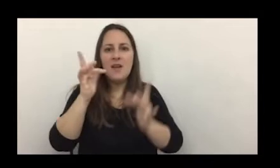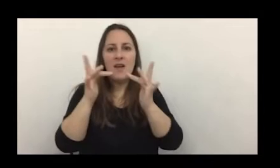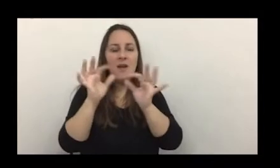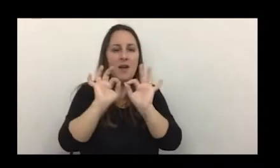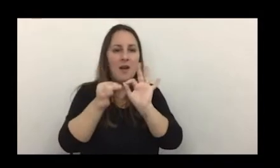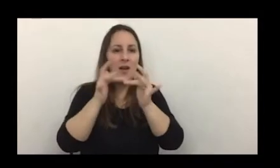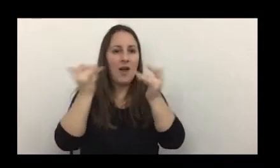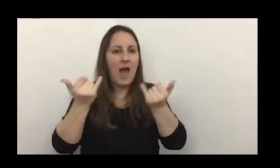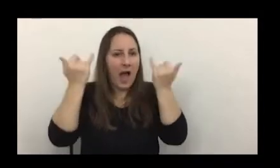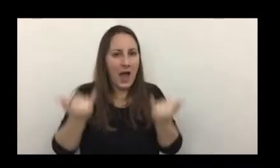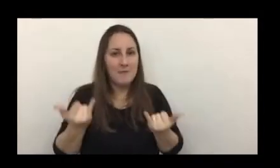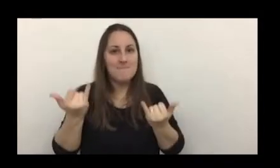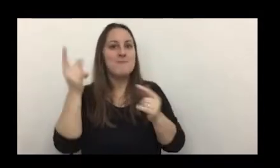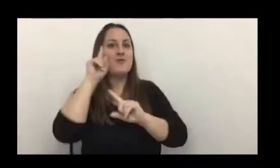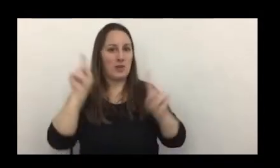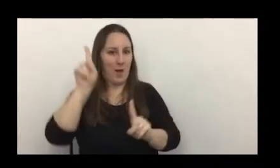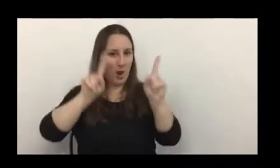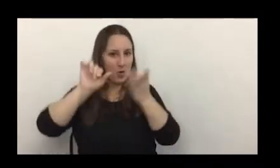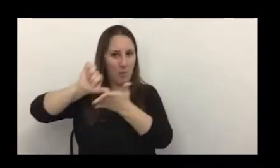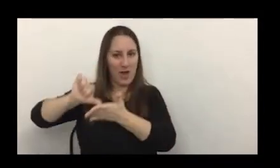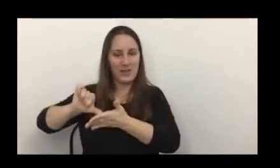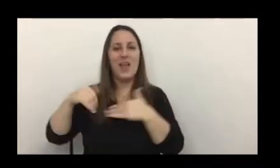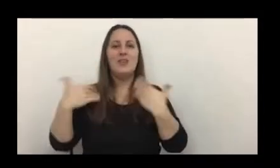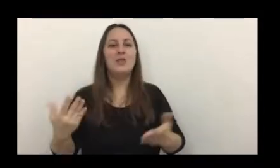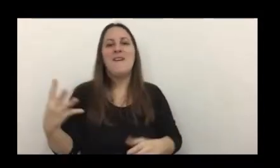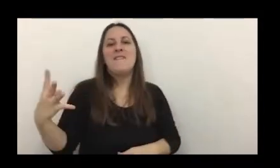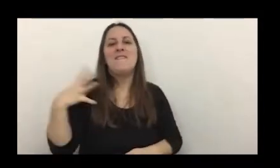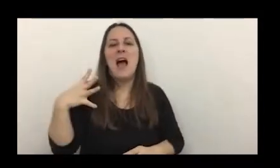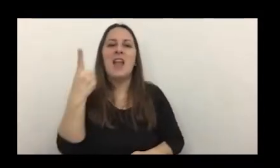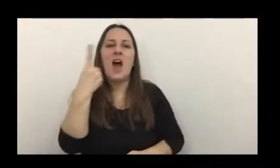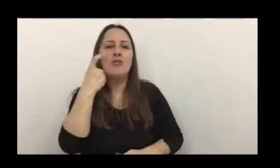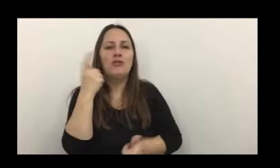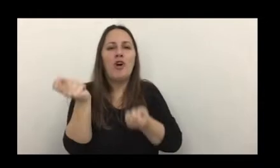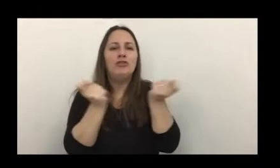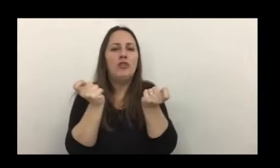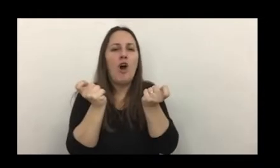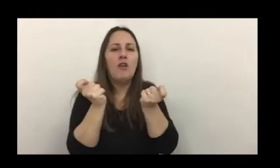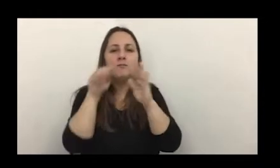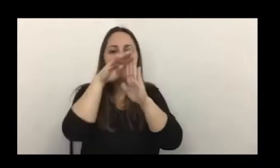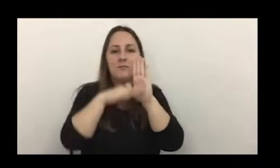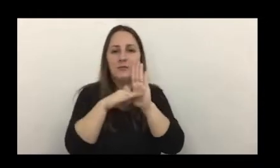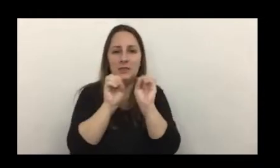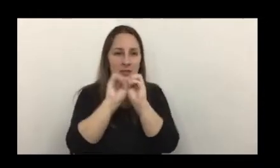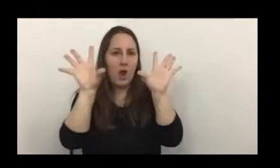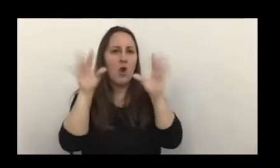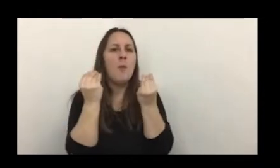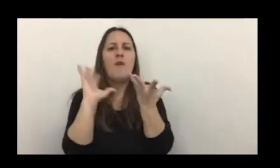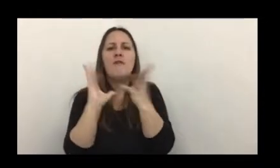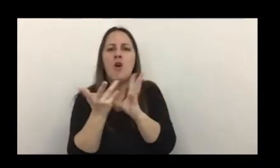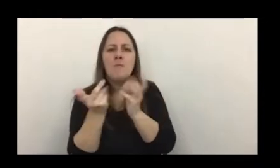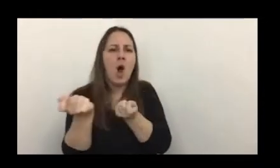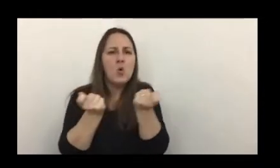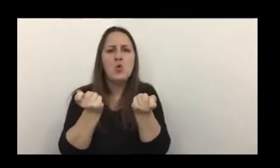Y es por esto justamente que carecen de una regulación clara respecto de su uso y de su